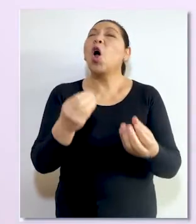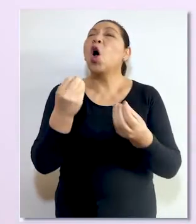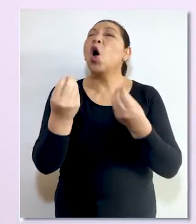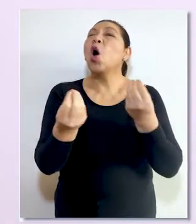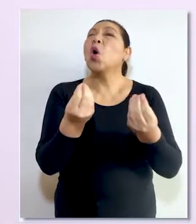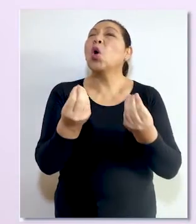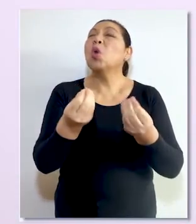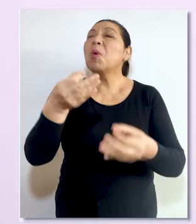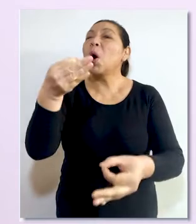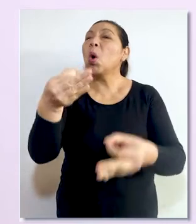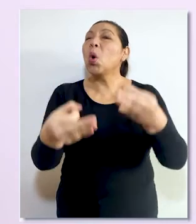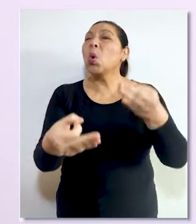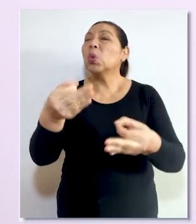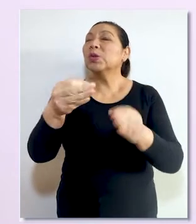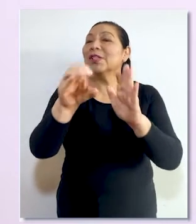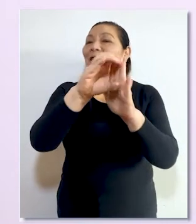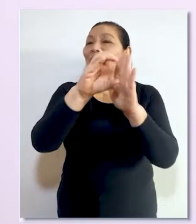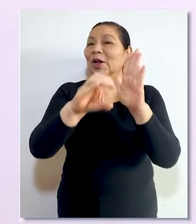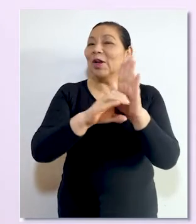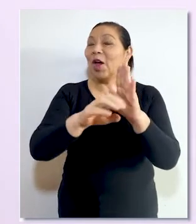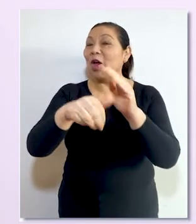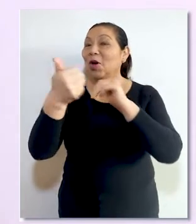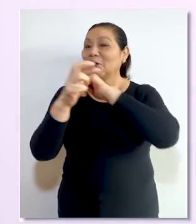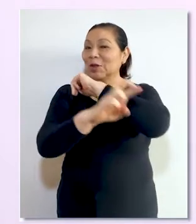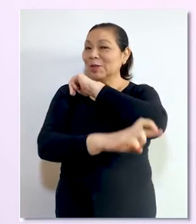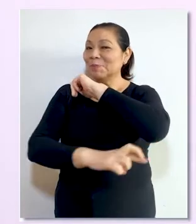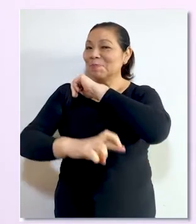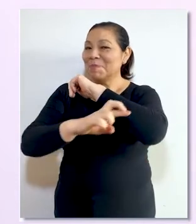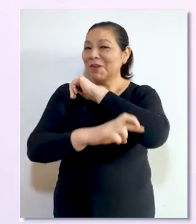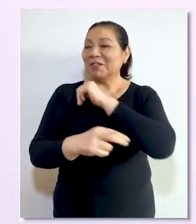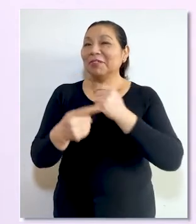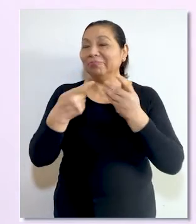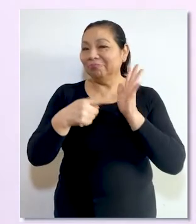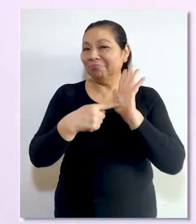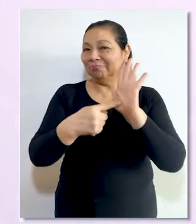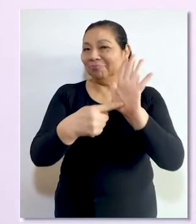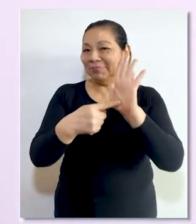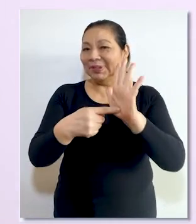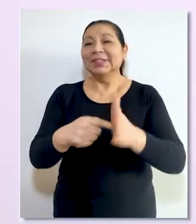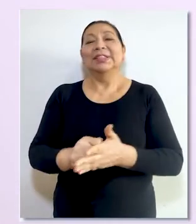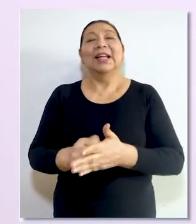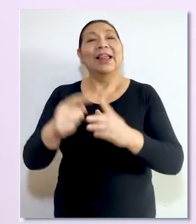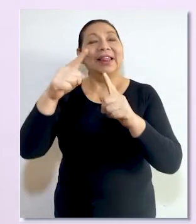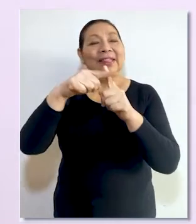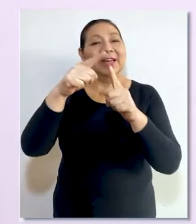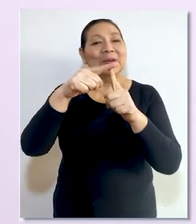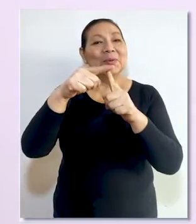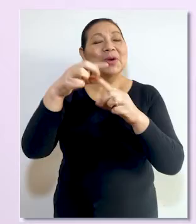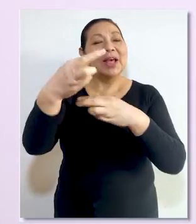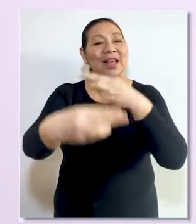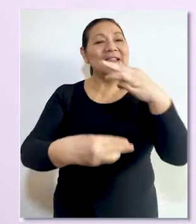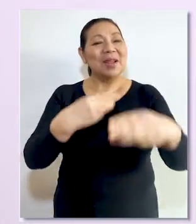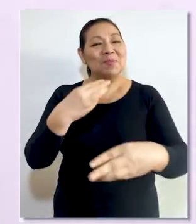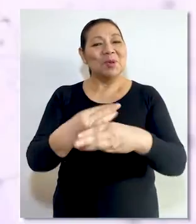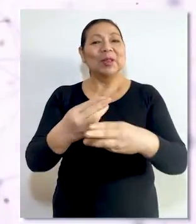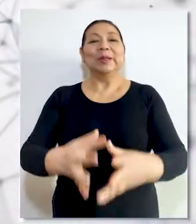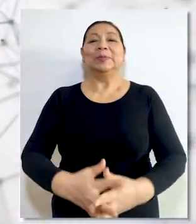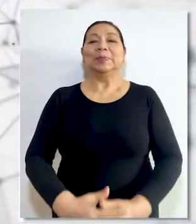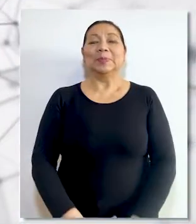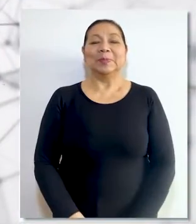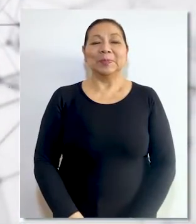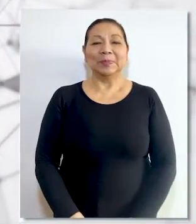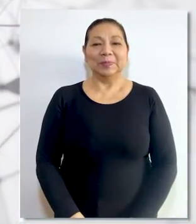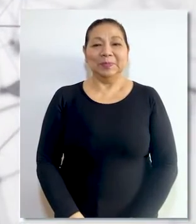¿Cómo funciona la justicia constitucional en el extranjero? Te lo mostramos en nuestro bloque Tribunales en el Mundo.